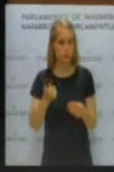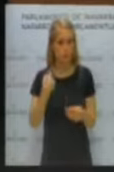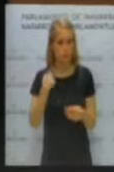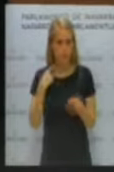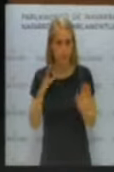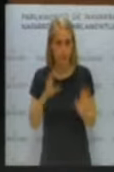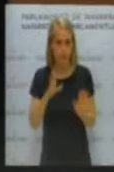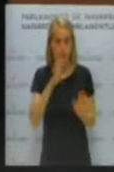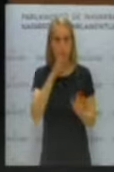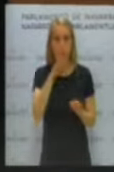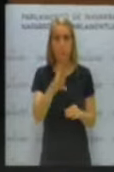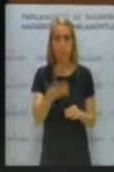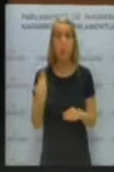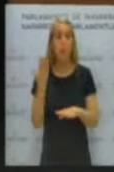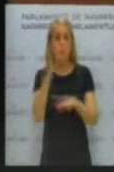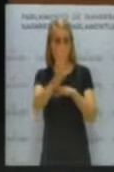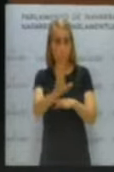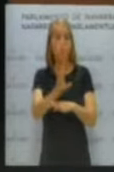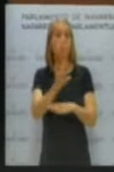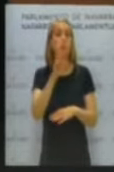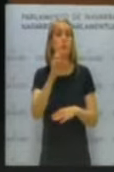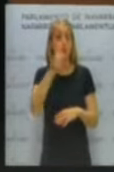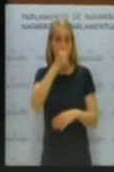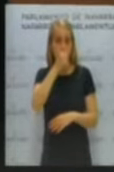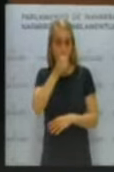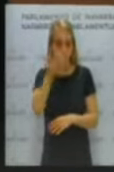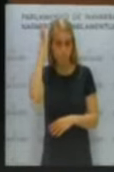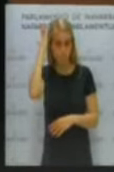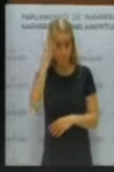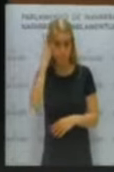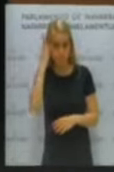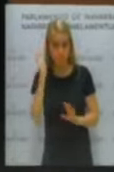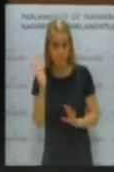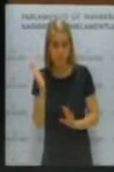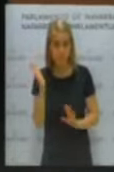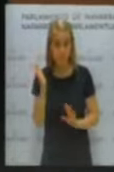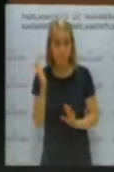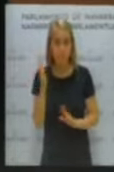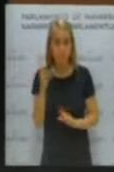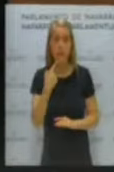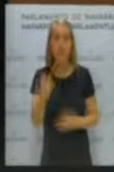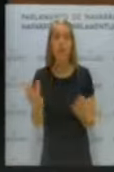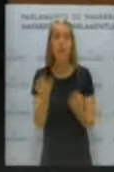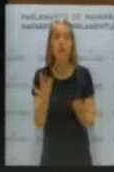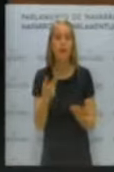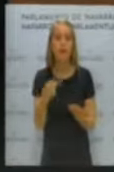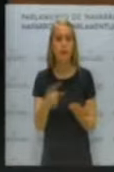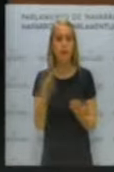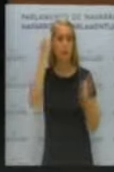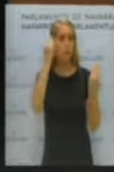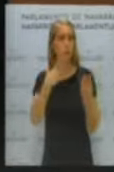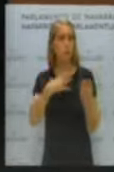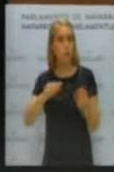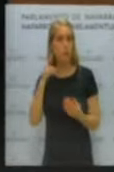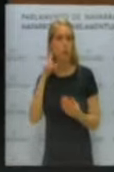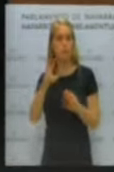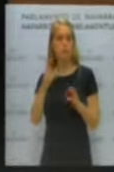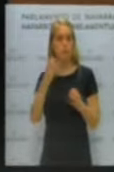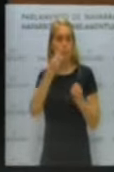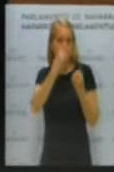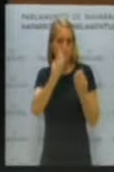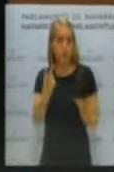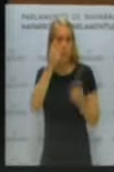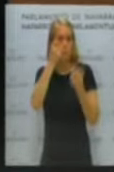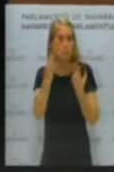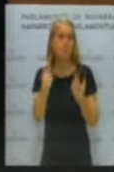una propuesta también del Partido Socialista, que establecía algo que yo creo que debe ser contemplado y no se ha contemplado.